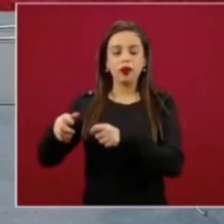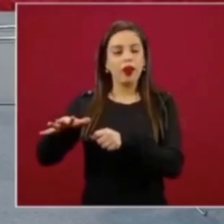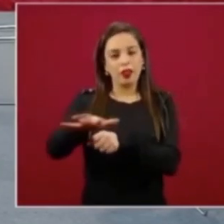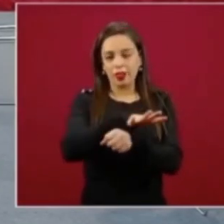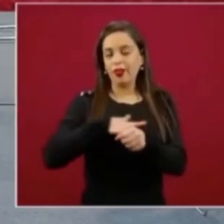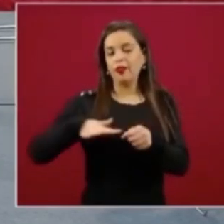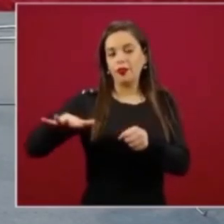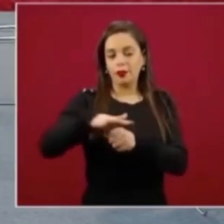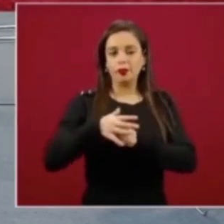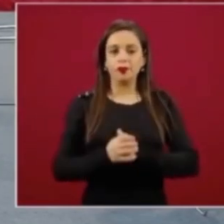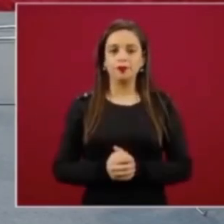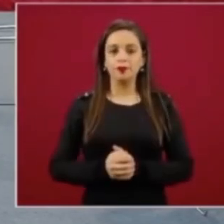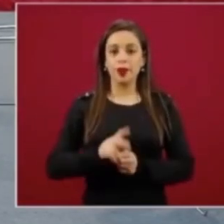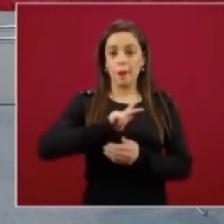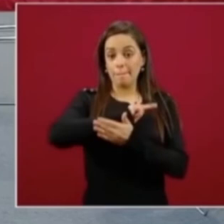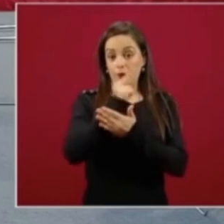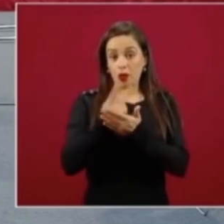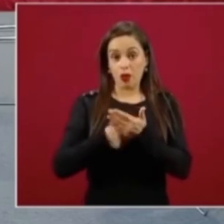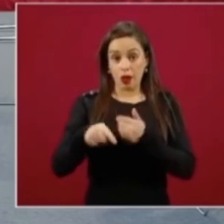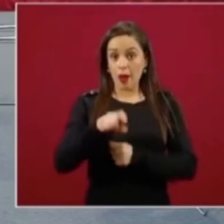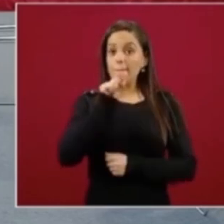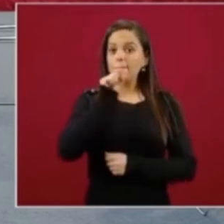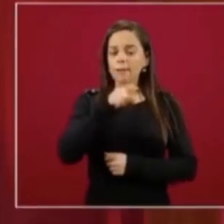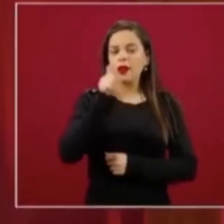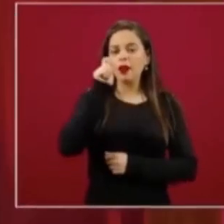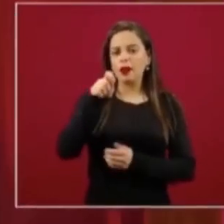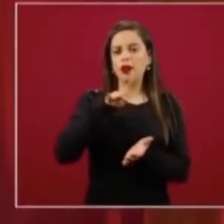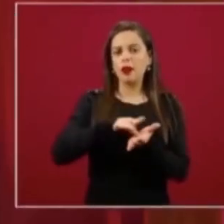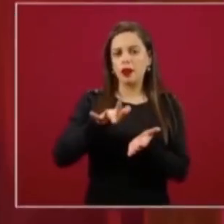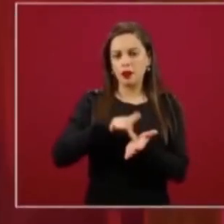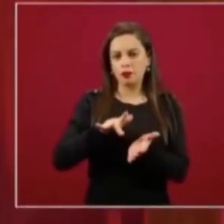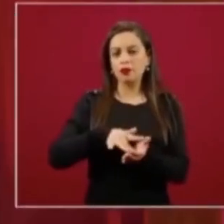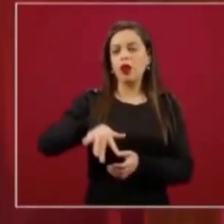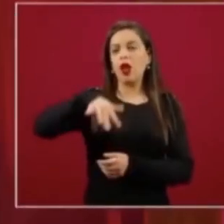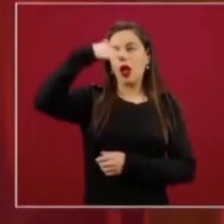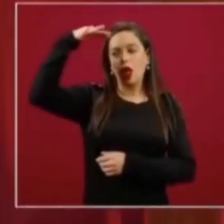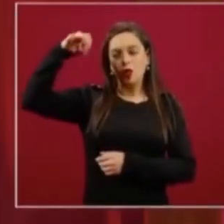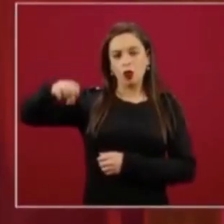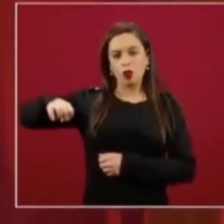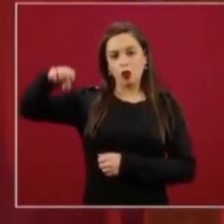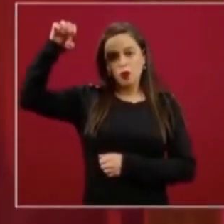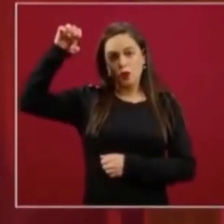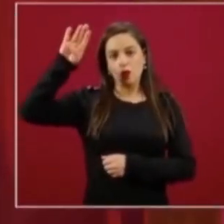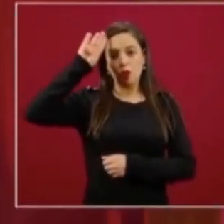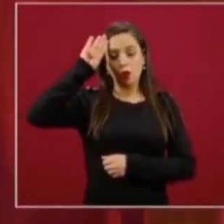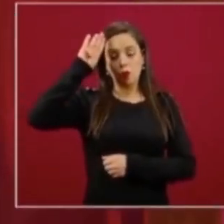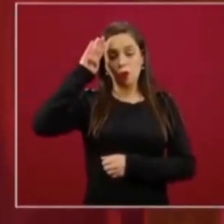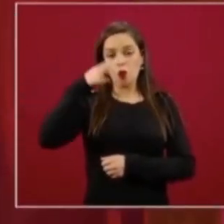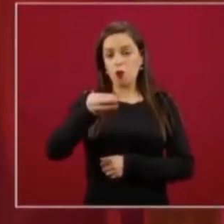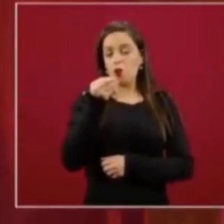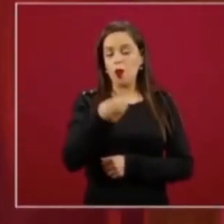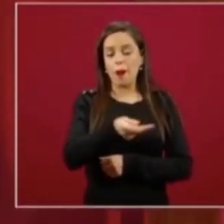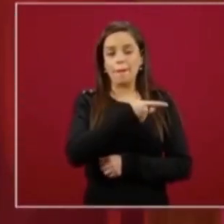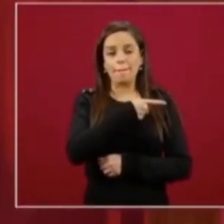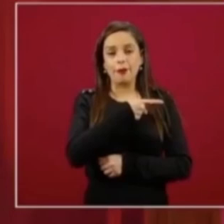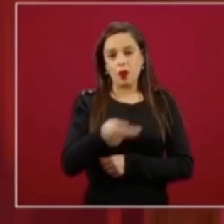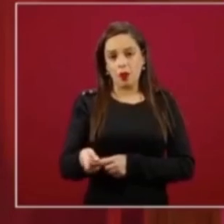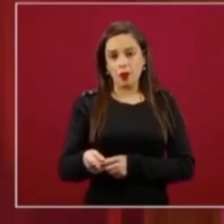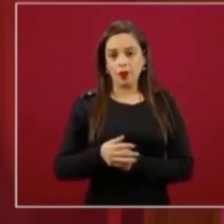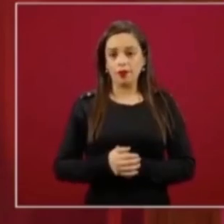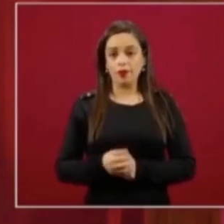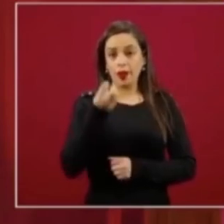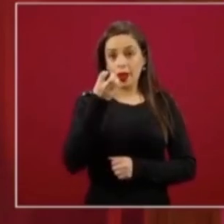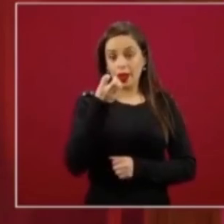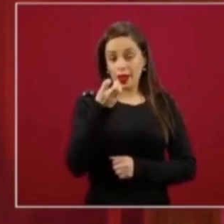a adultos de las zonas urbanas que viven en pobreza, de tal manera que con estos tres criterios se ha